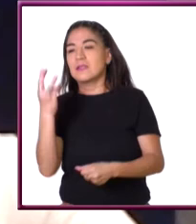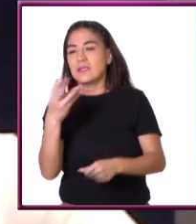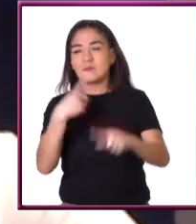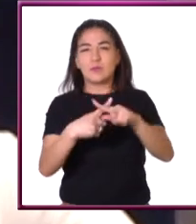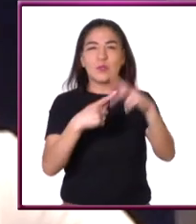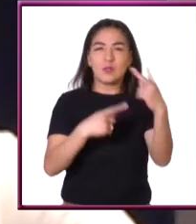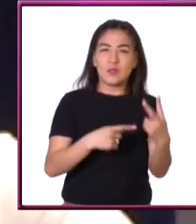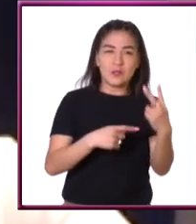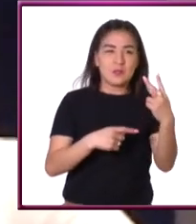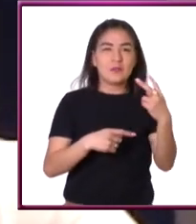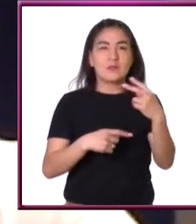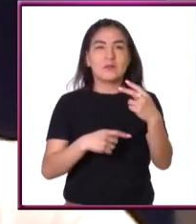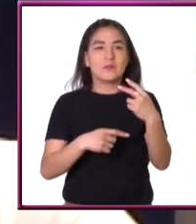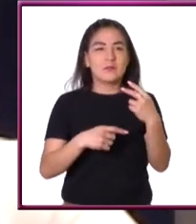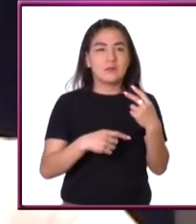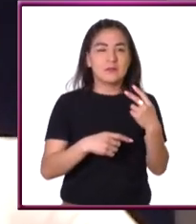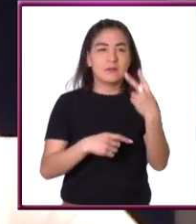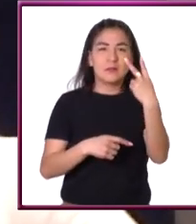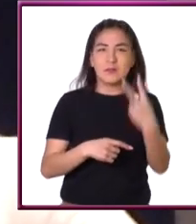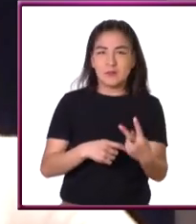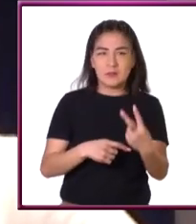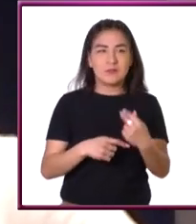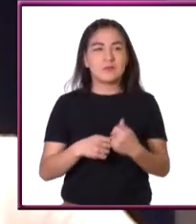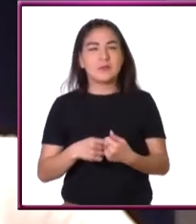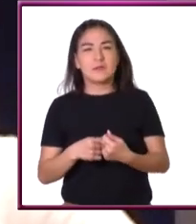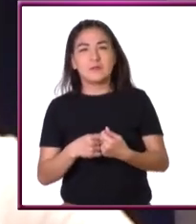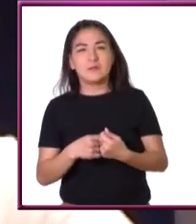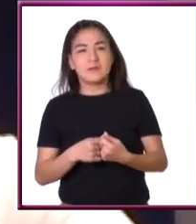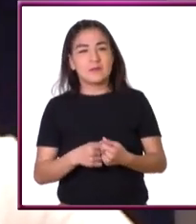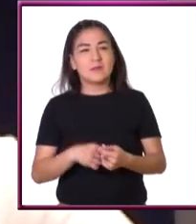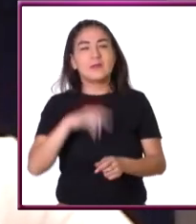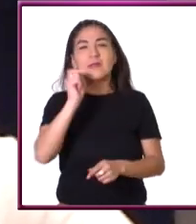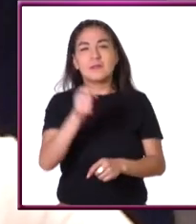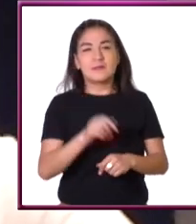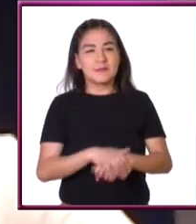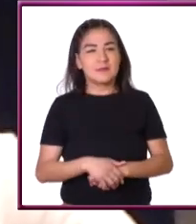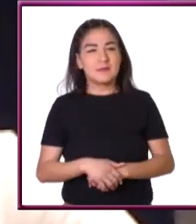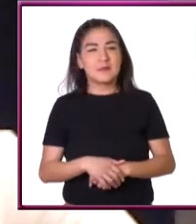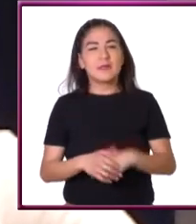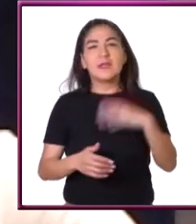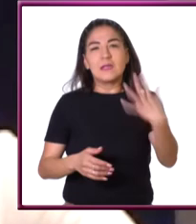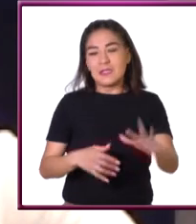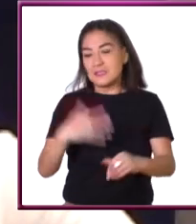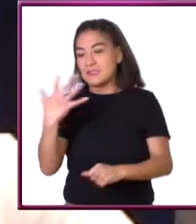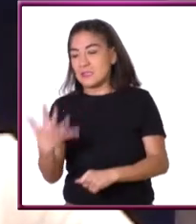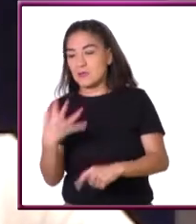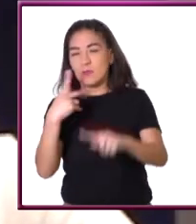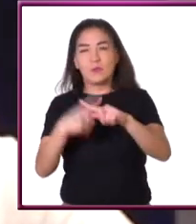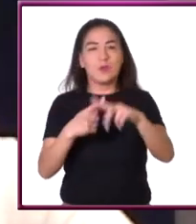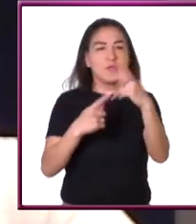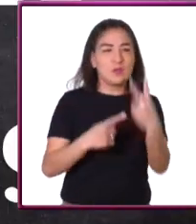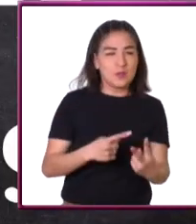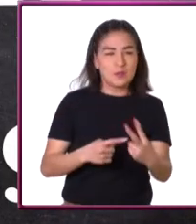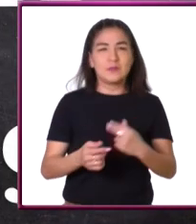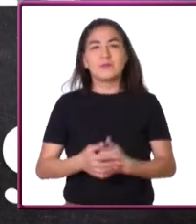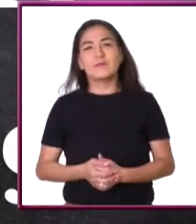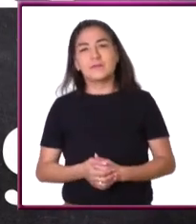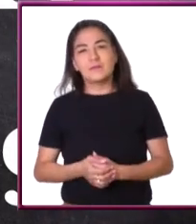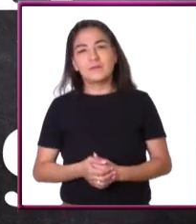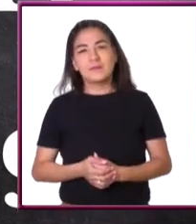de 3 por 2. Otro ejemplo, el 10, se puede representar como el producto de 5 por 2.